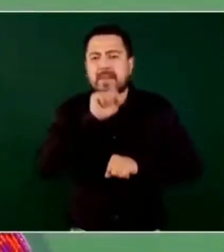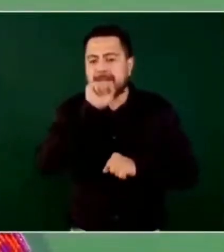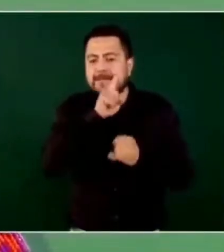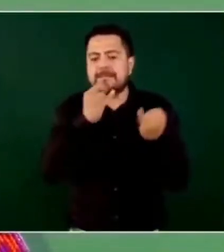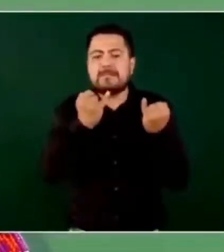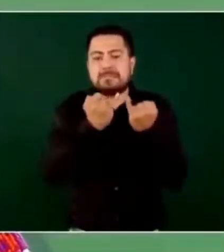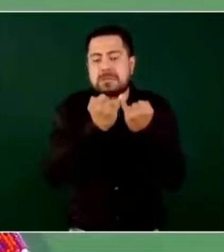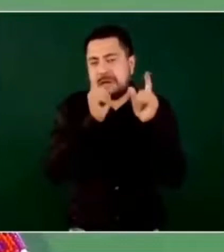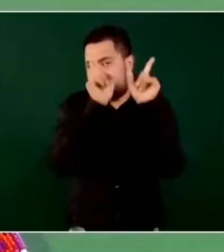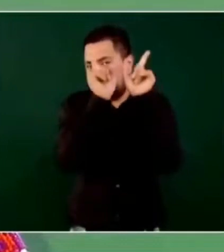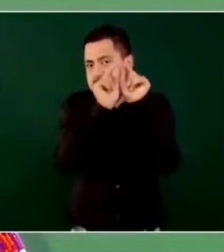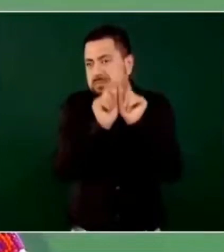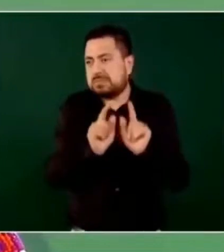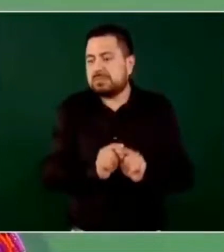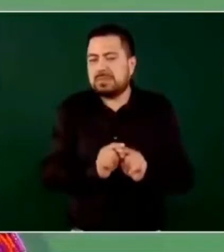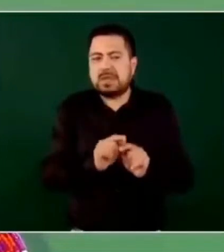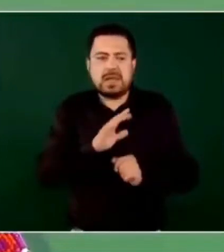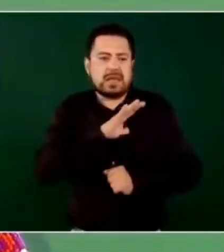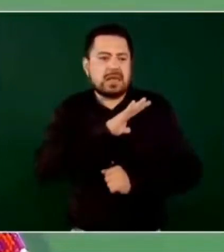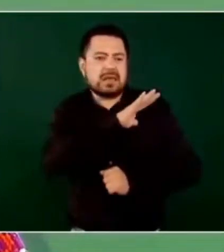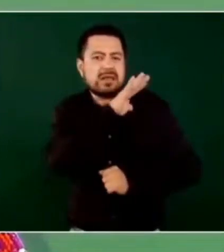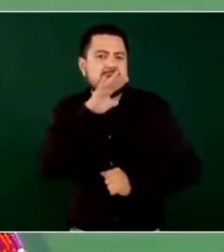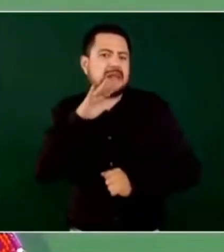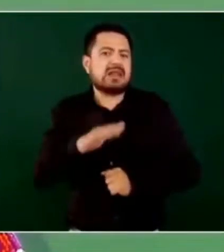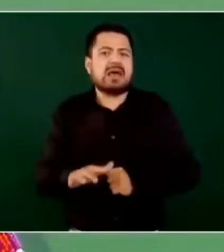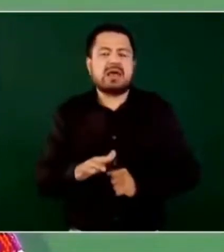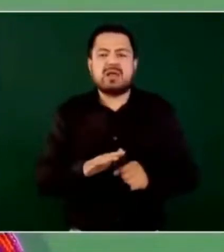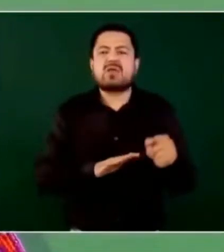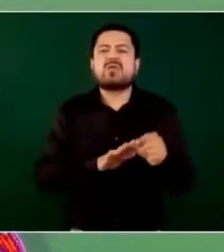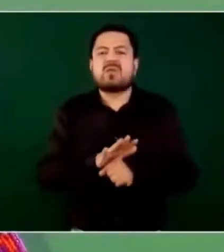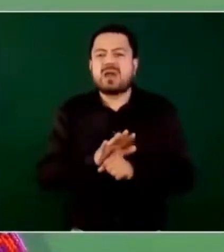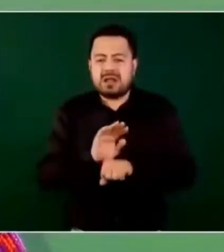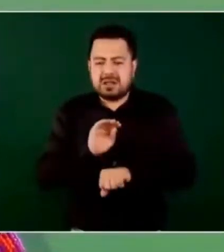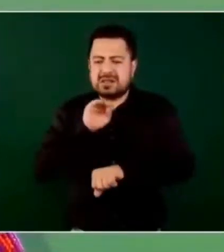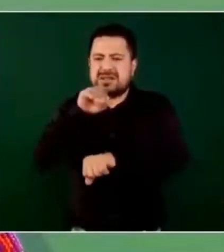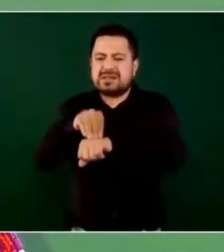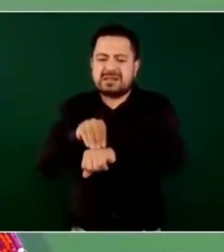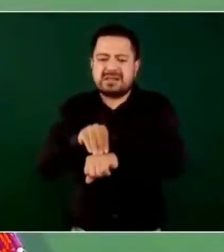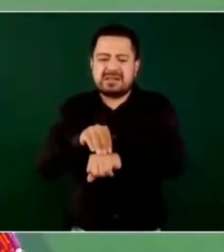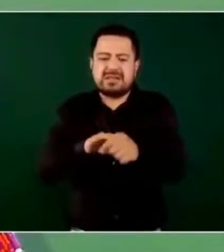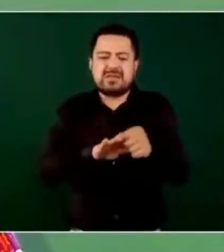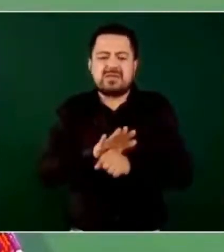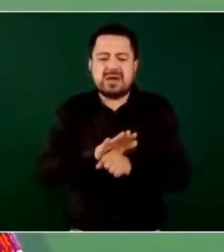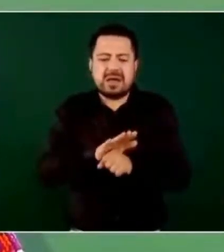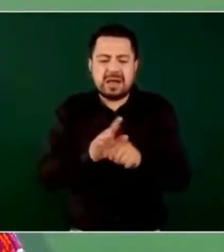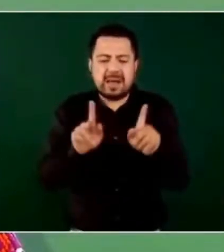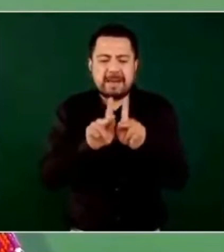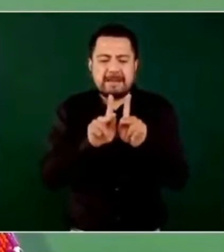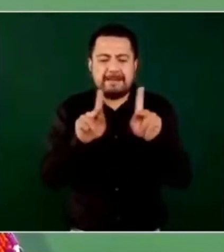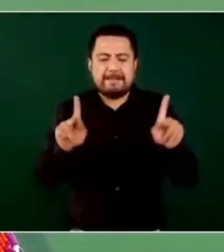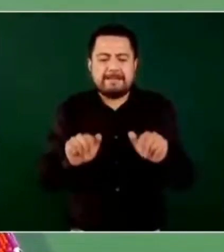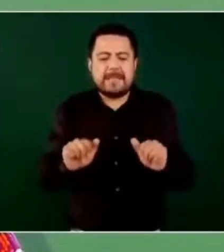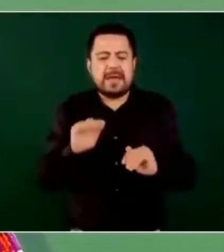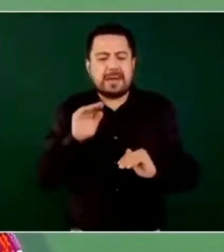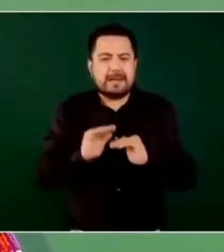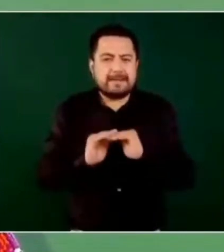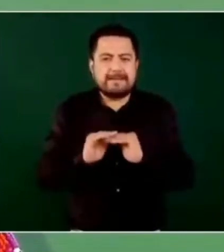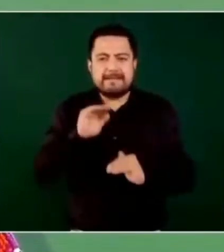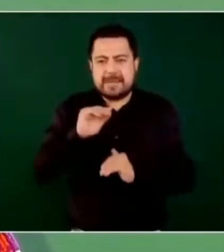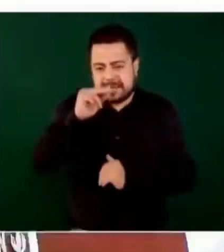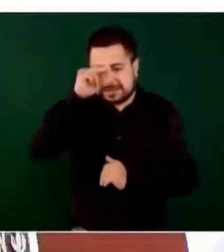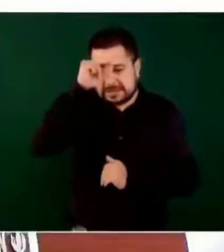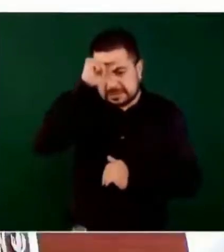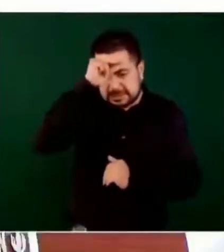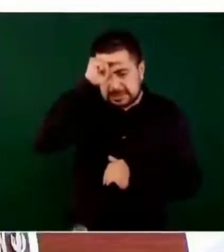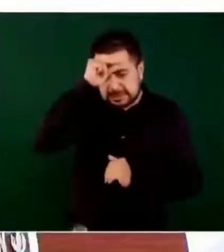conclusión es en general la construcción precisamente de la paz con mayor inteligencia,